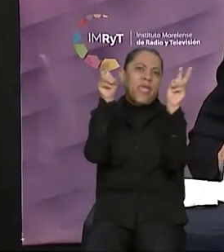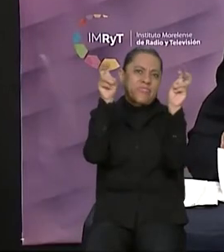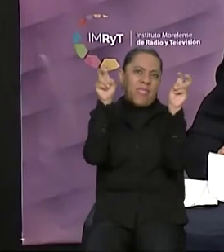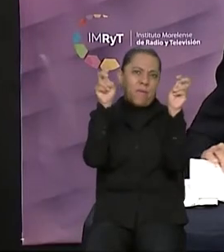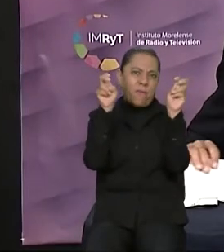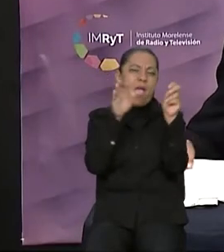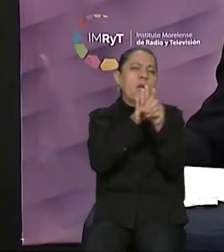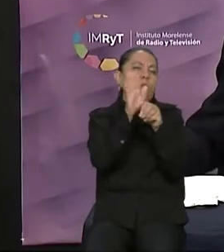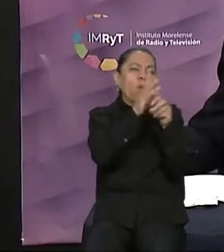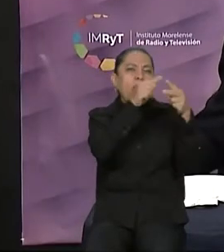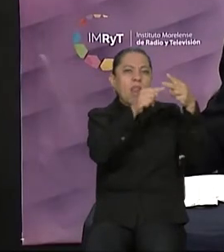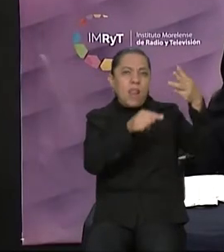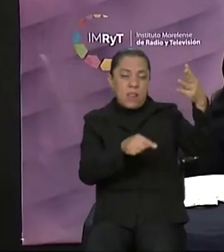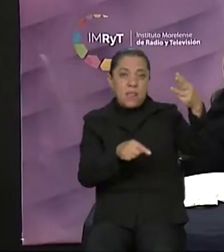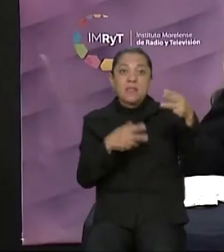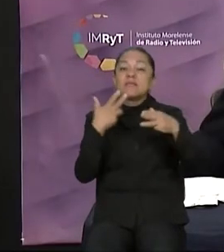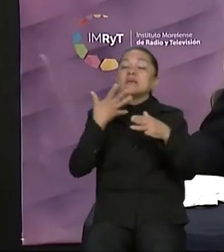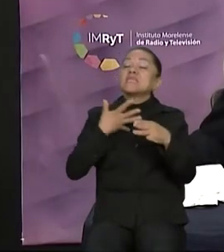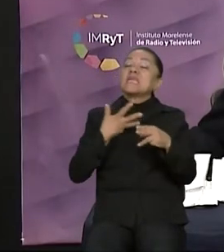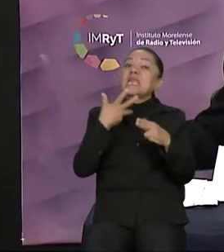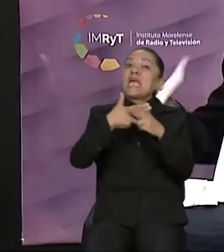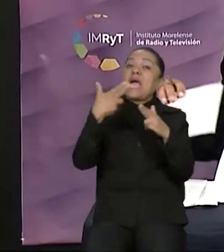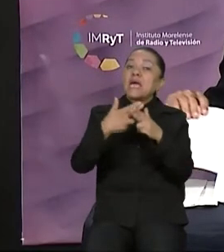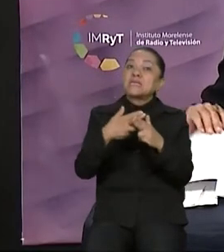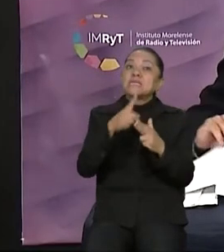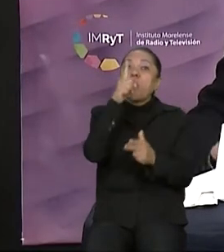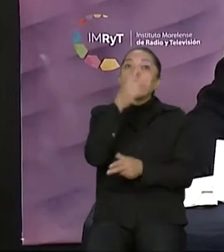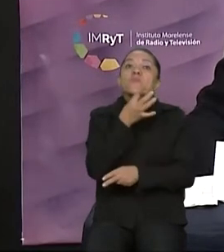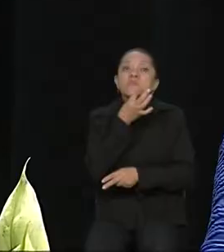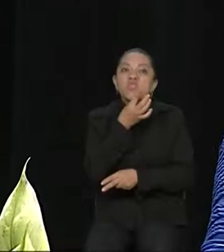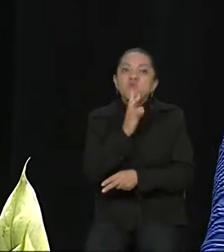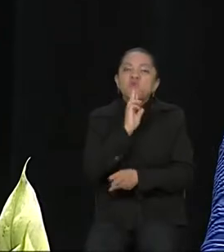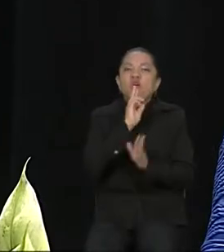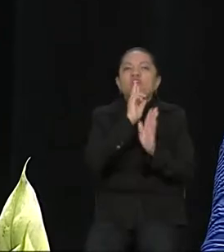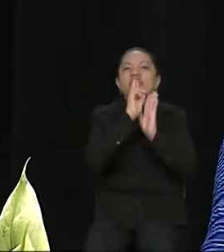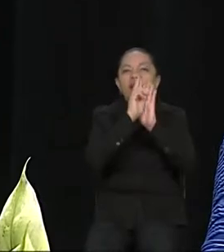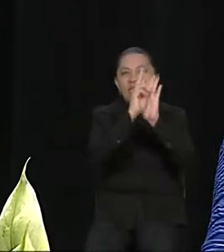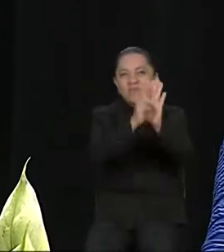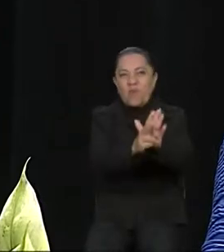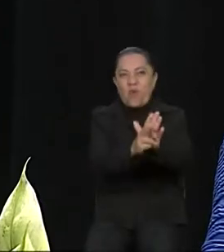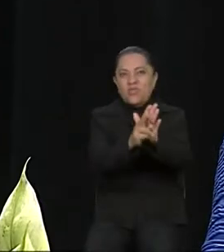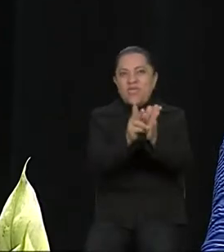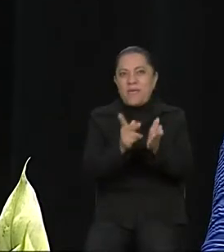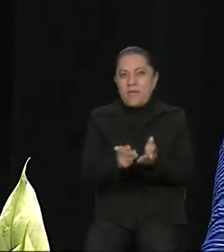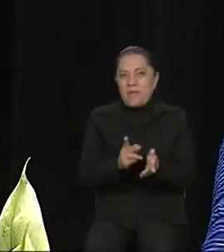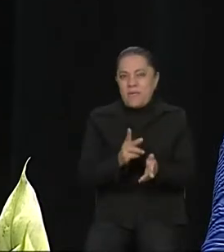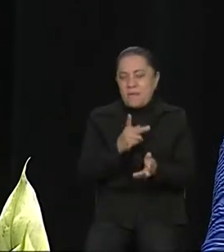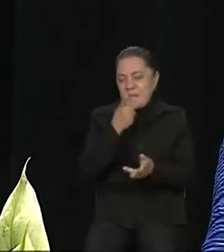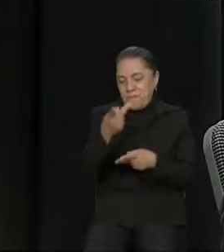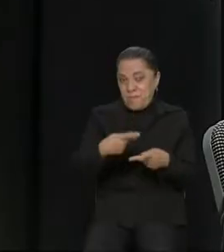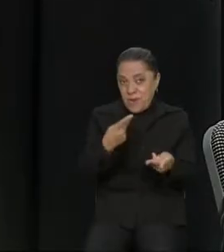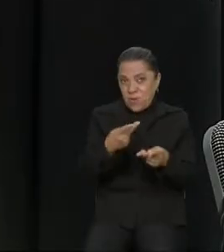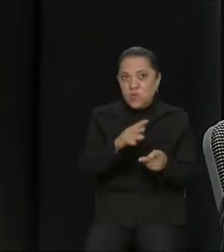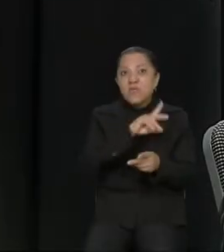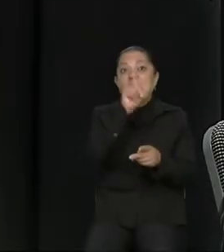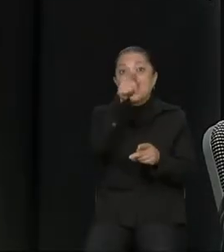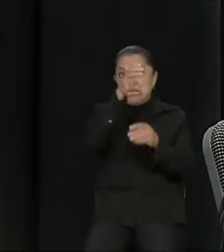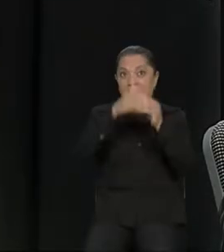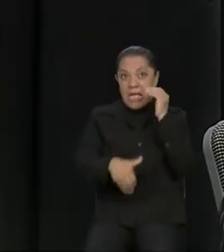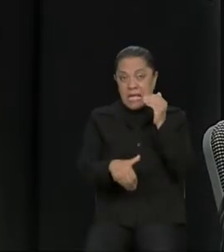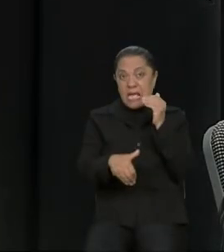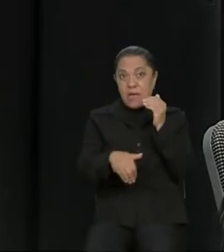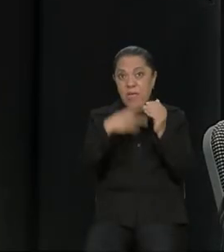hasta con un minuto para responder a dicha pregunta. Al concluir su respuesta, se abrirá entonces un espacio de